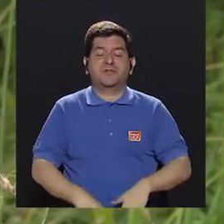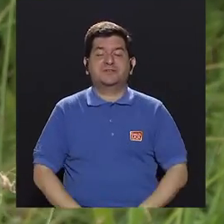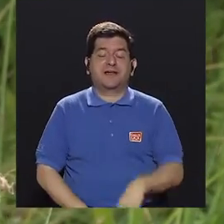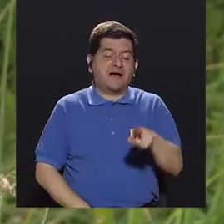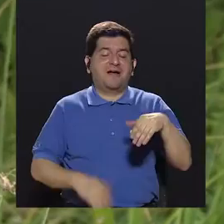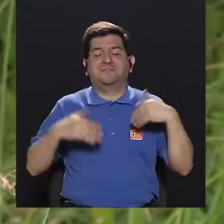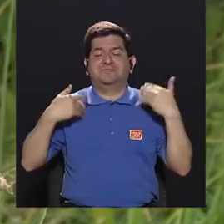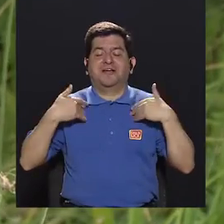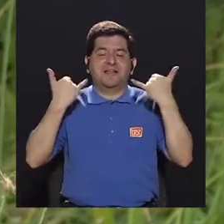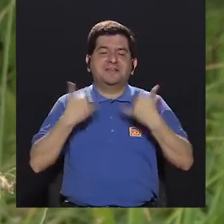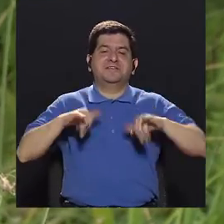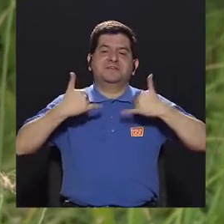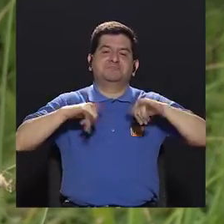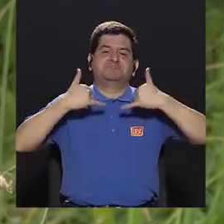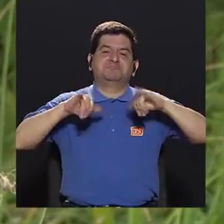cinco minutos están contentos y están jugando.